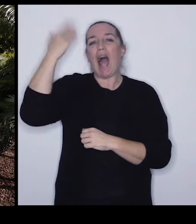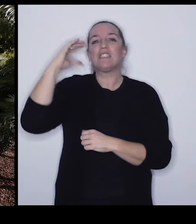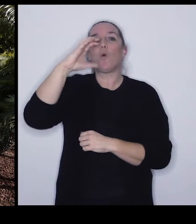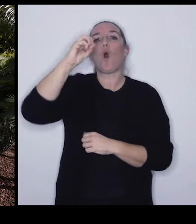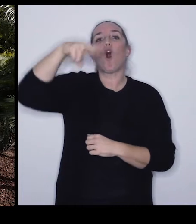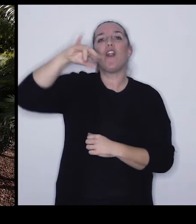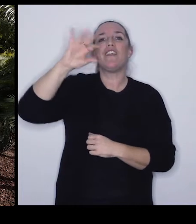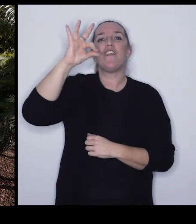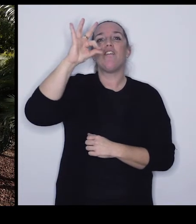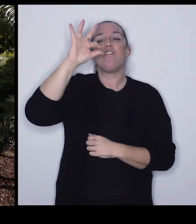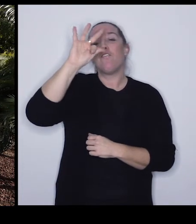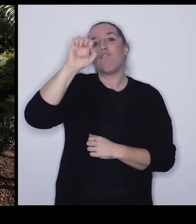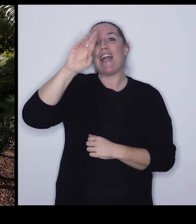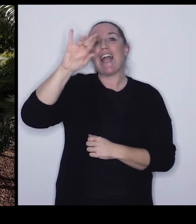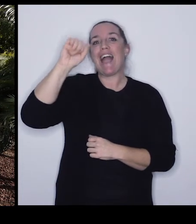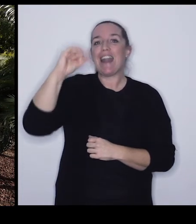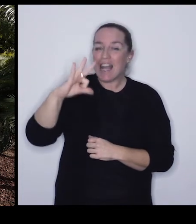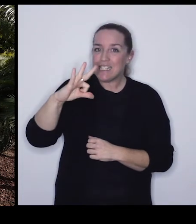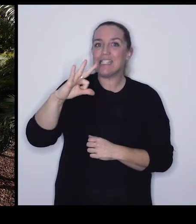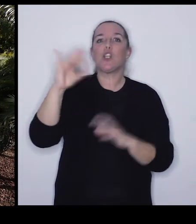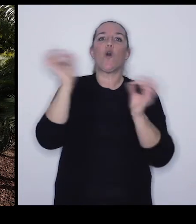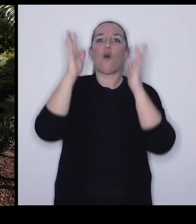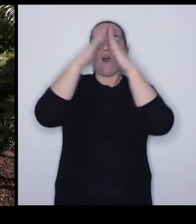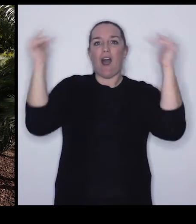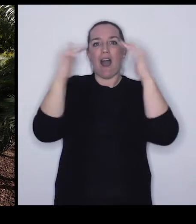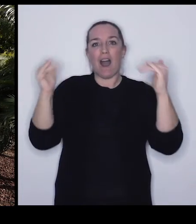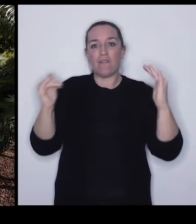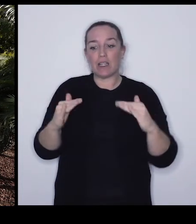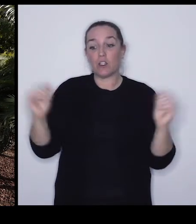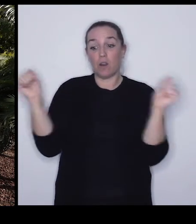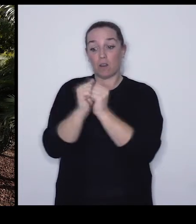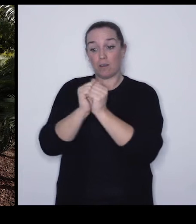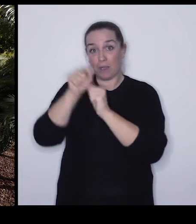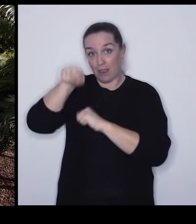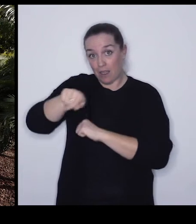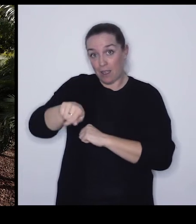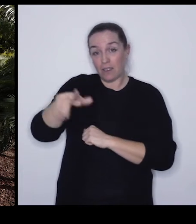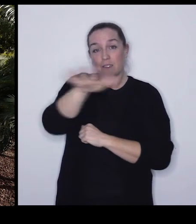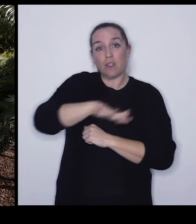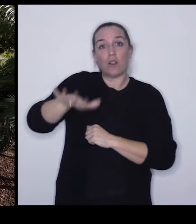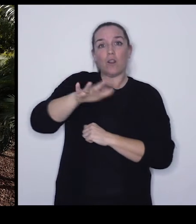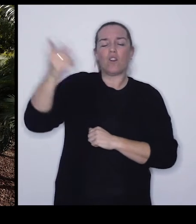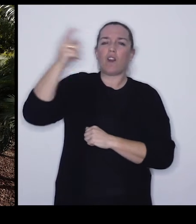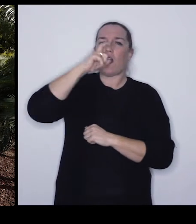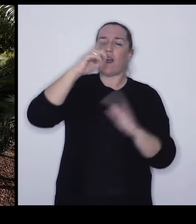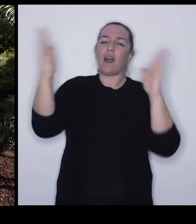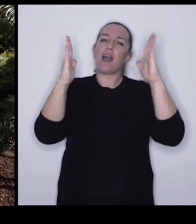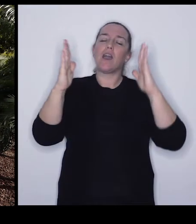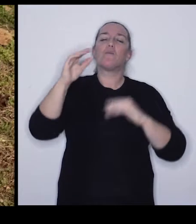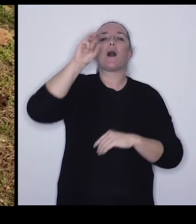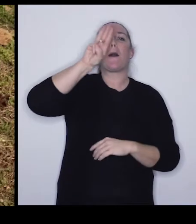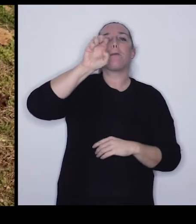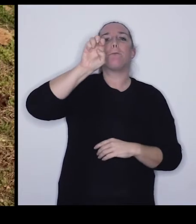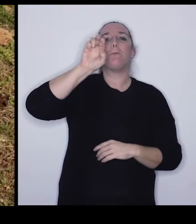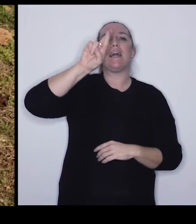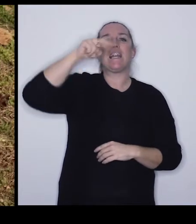actuales plantas como lo son los pinos y los abetos... ...estas en concreto datan del Pérmico Basal... ...y fueron traídos de la